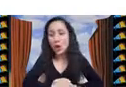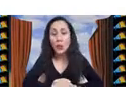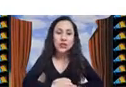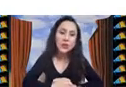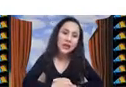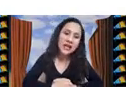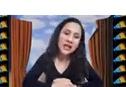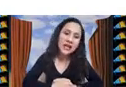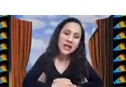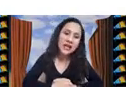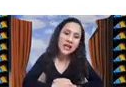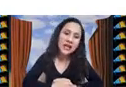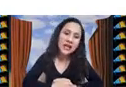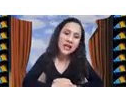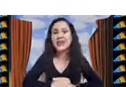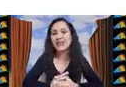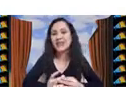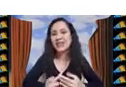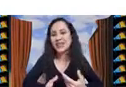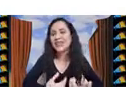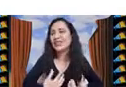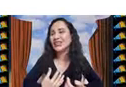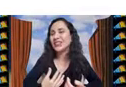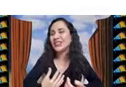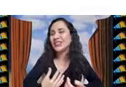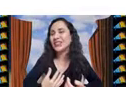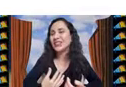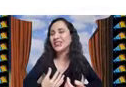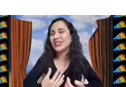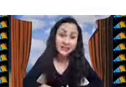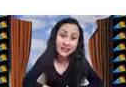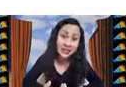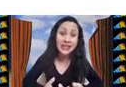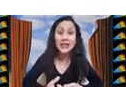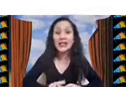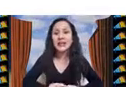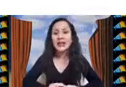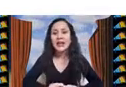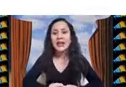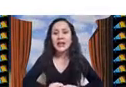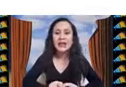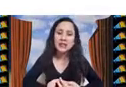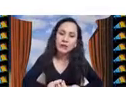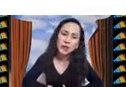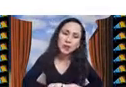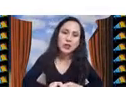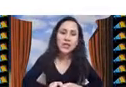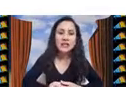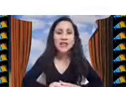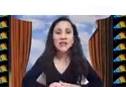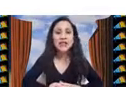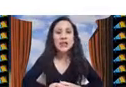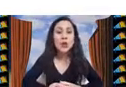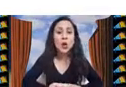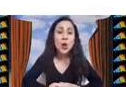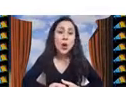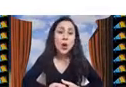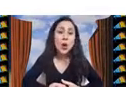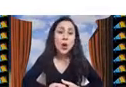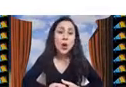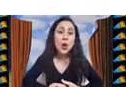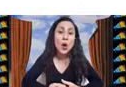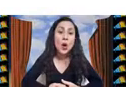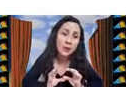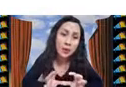idea de cómo se modelan estos problemas, y qué quiere decir que las variables sean discretas, que el espacio de búsqueda sea discreto,